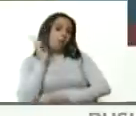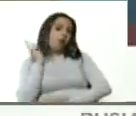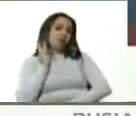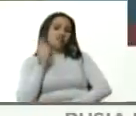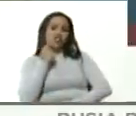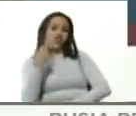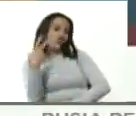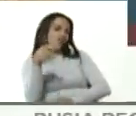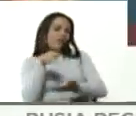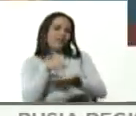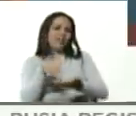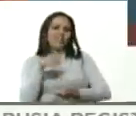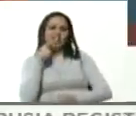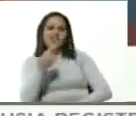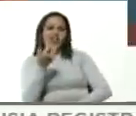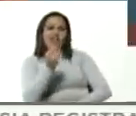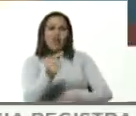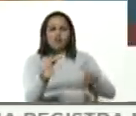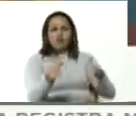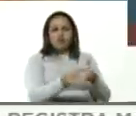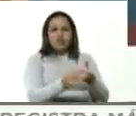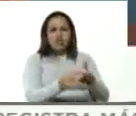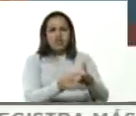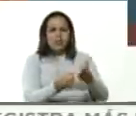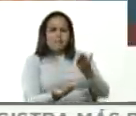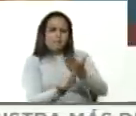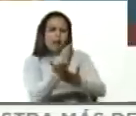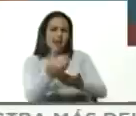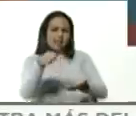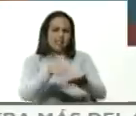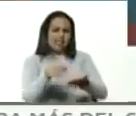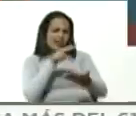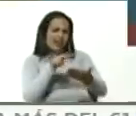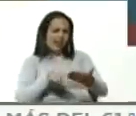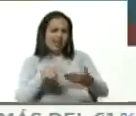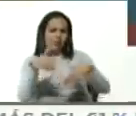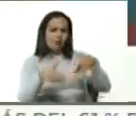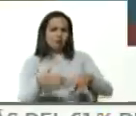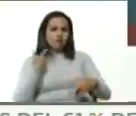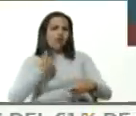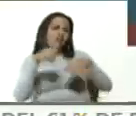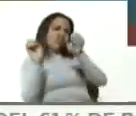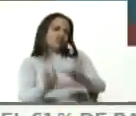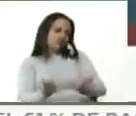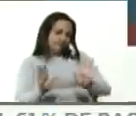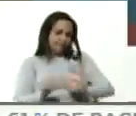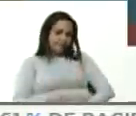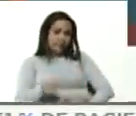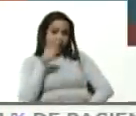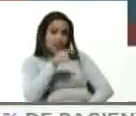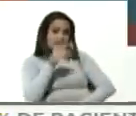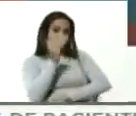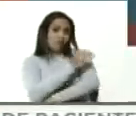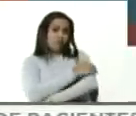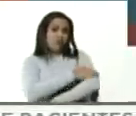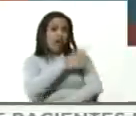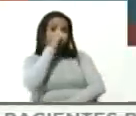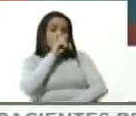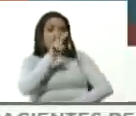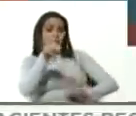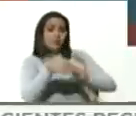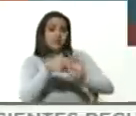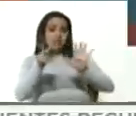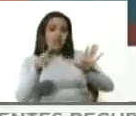excusa que había un chip en las máquinas que leía el voto cualquier cosa se retiró esa oposición en el año 2007 decía que si